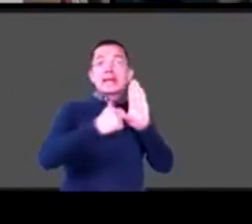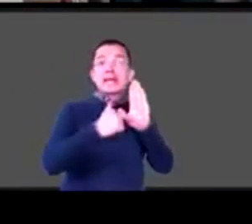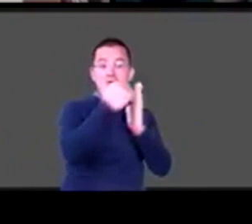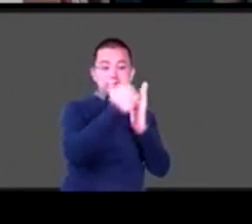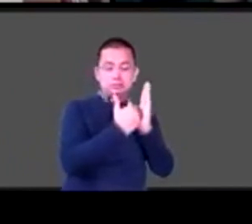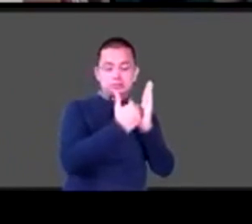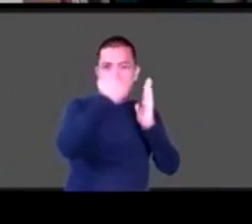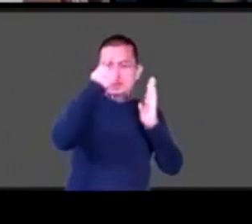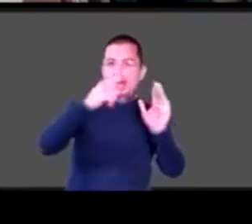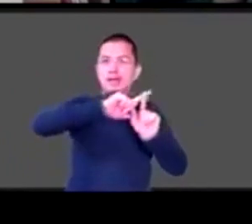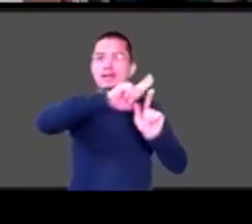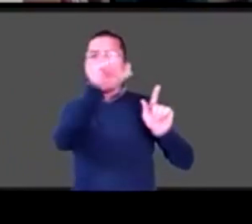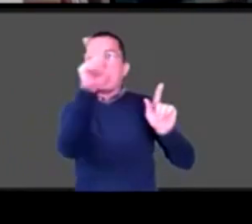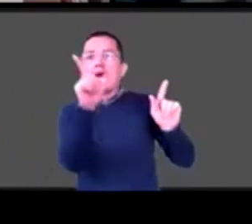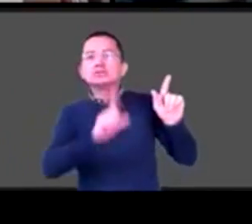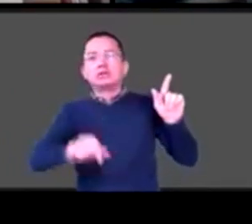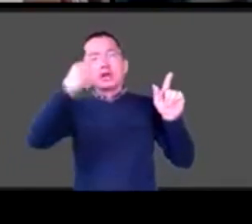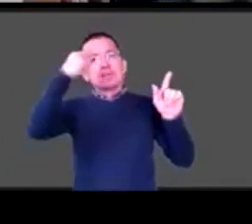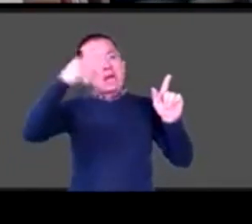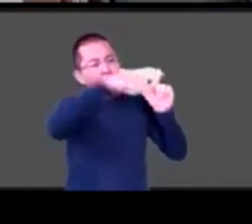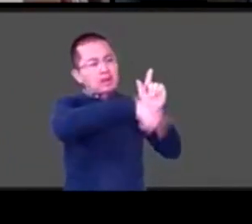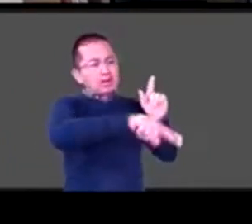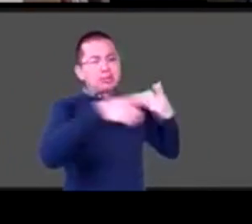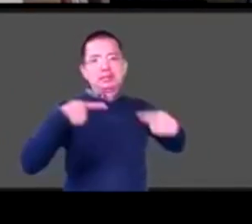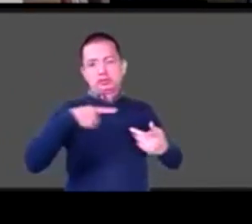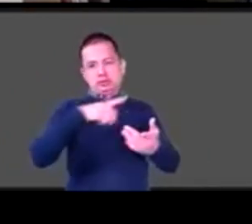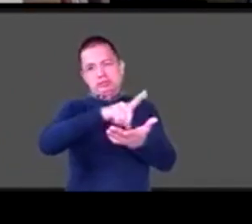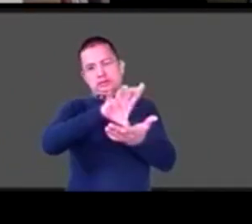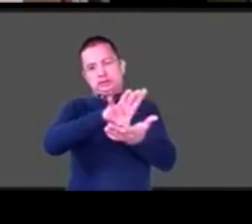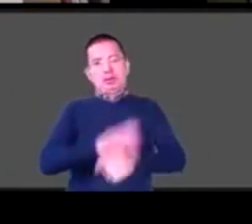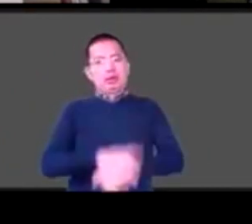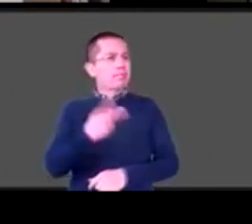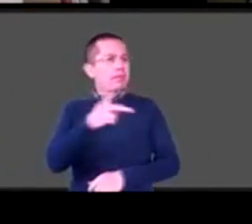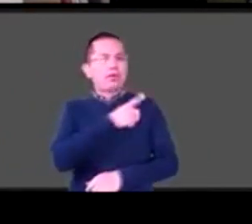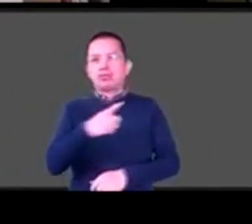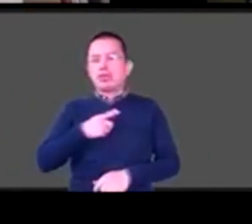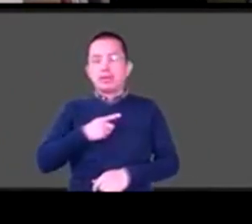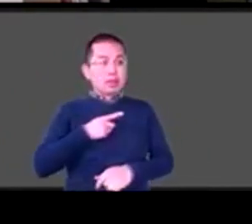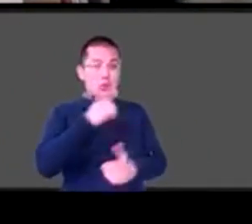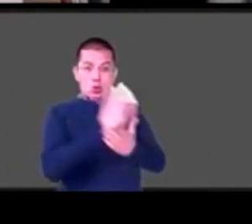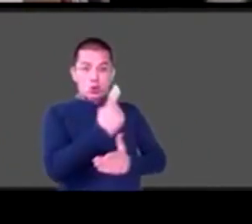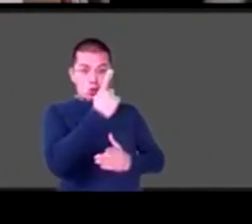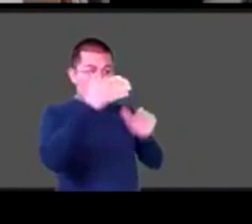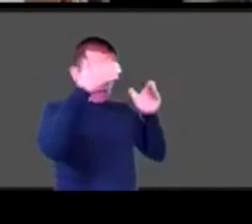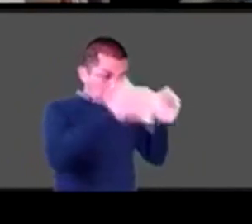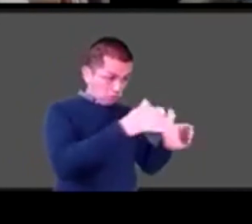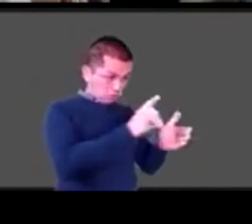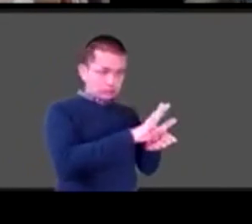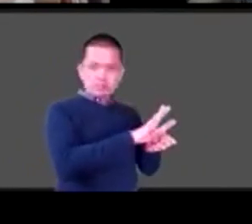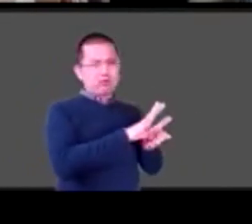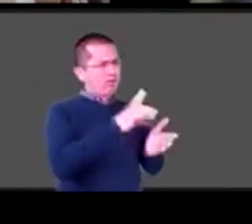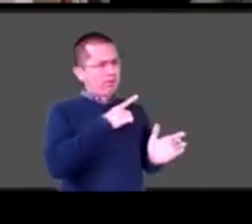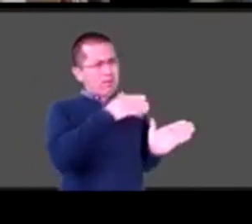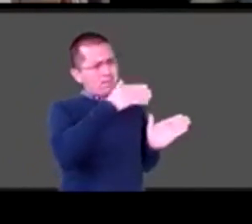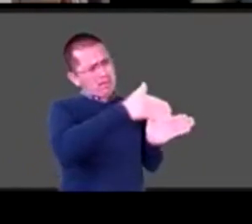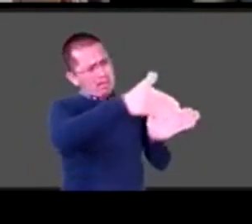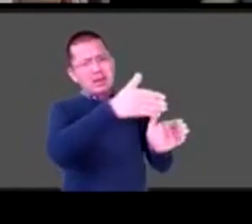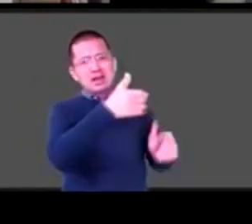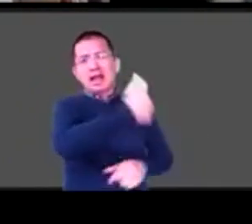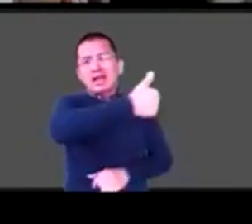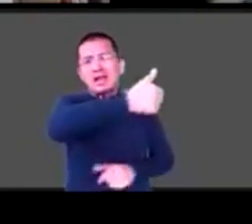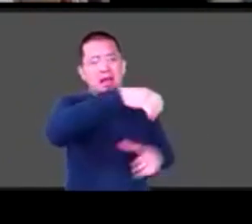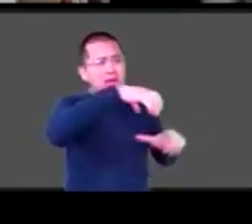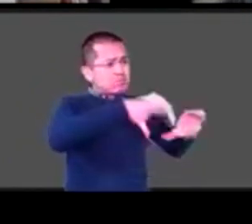personas con discapacidad. Y teniendo en cuenta toda la diversidad, todas las discapacidades y todos los niveles económicos que conformamos las